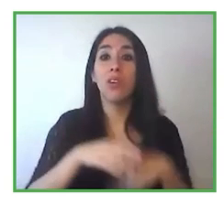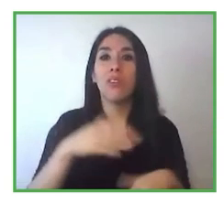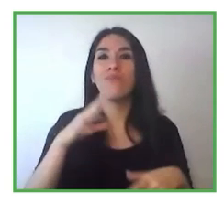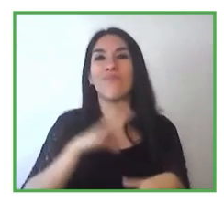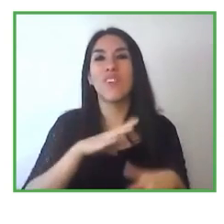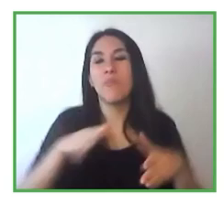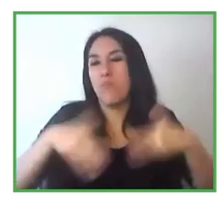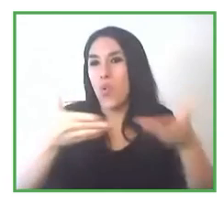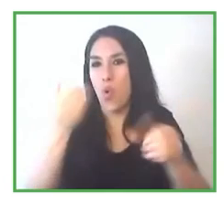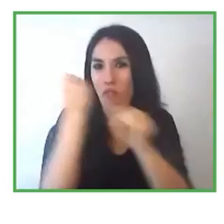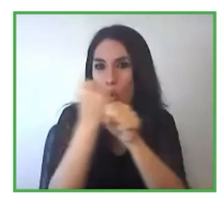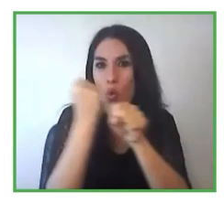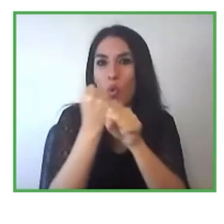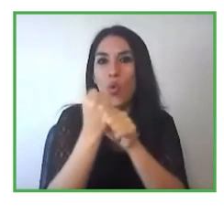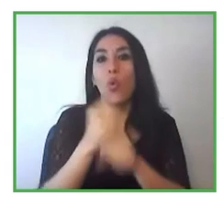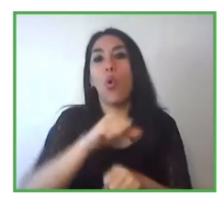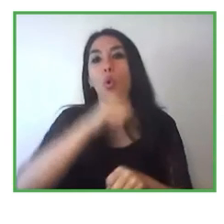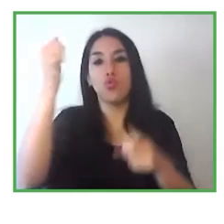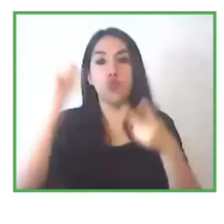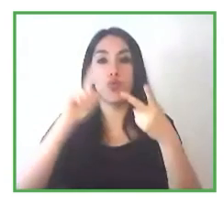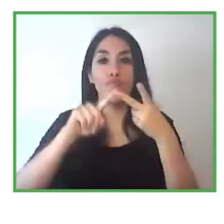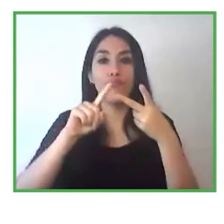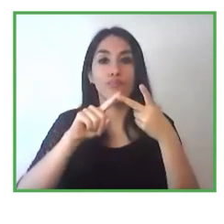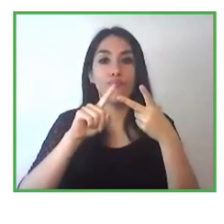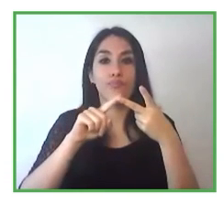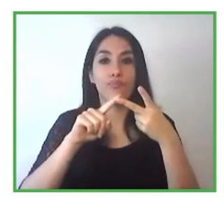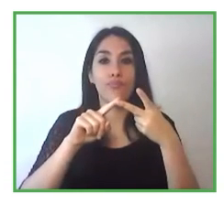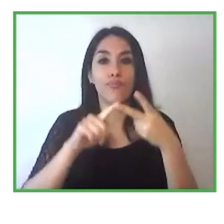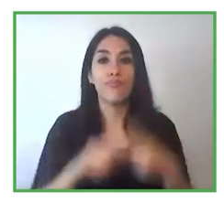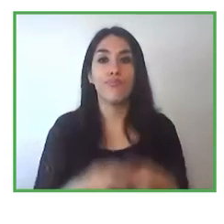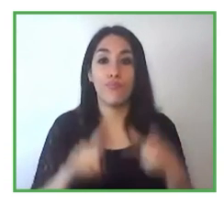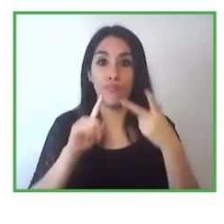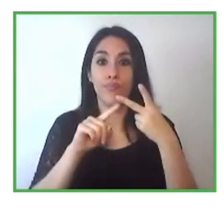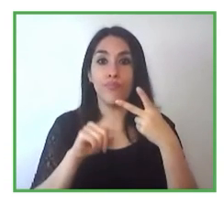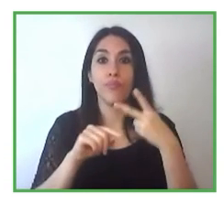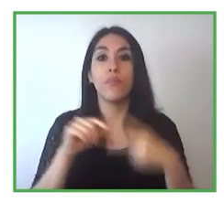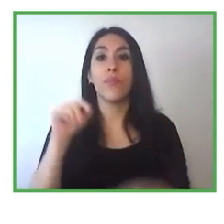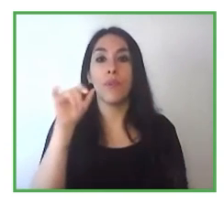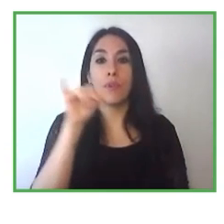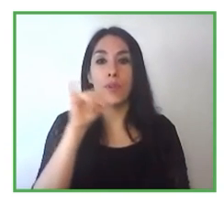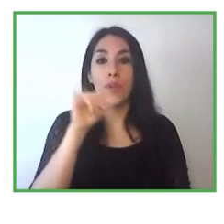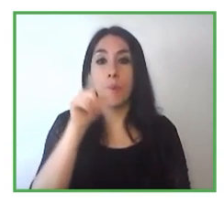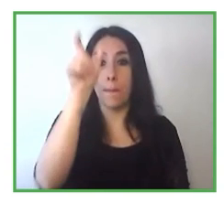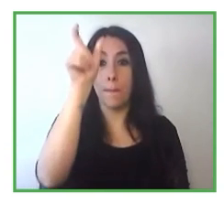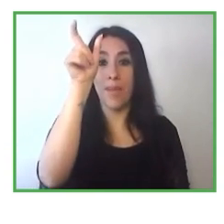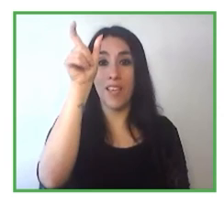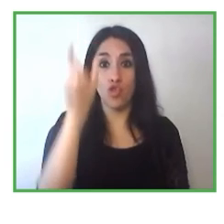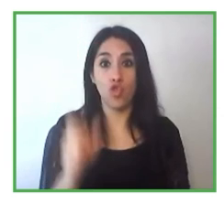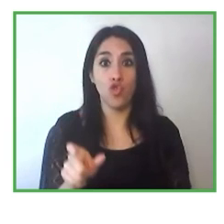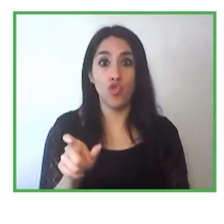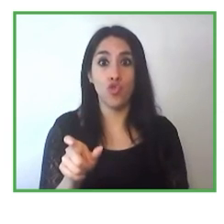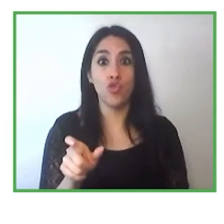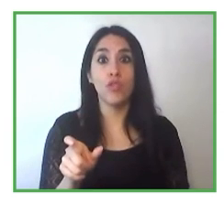segundo lugar tenemos también un desafío a poder